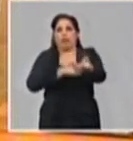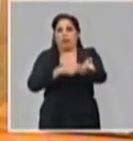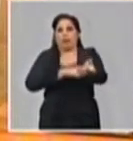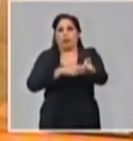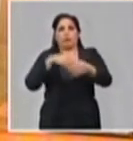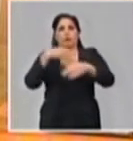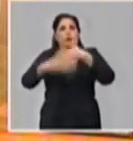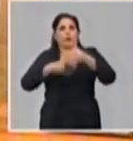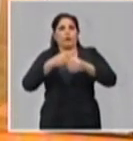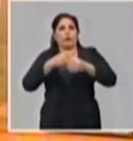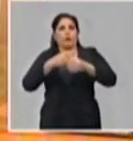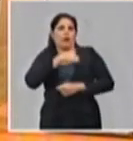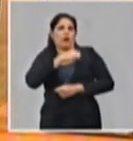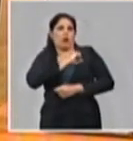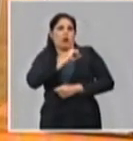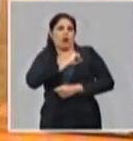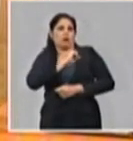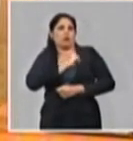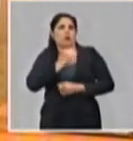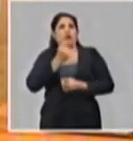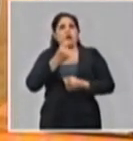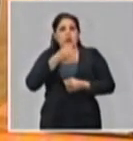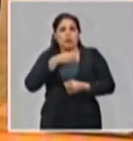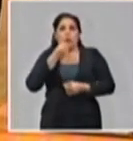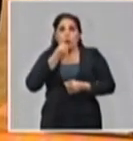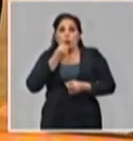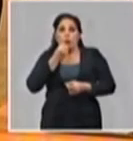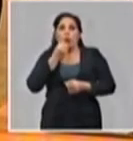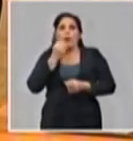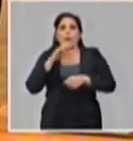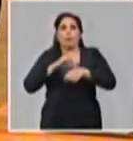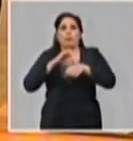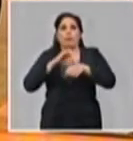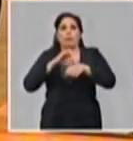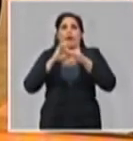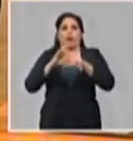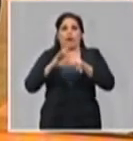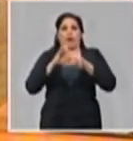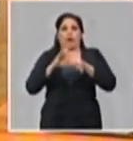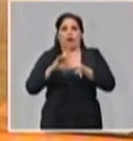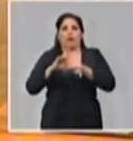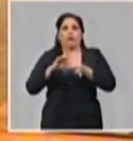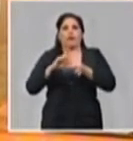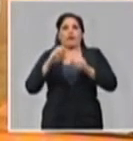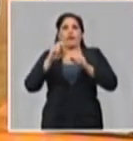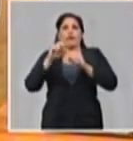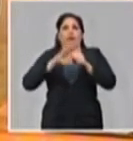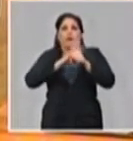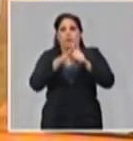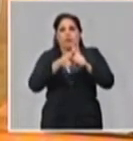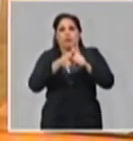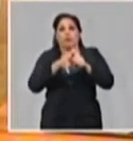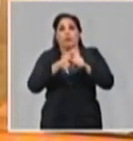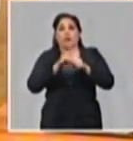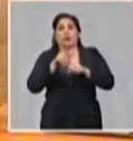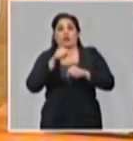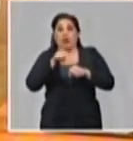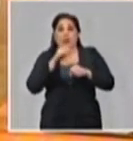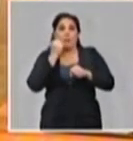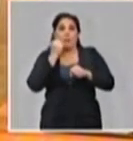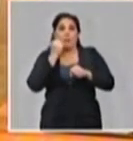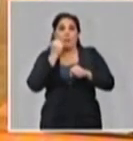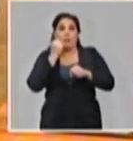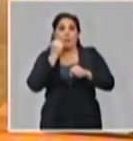los problemas cardíacos, tienen más posibilidad de desarrollar cuadros graves de la enfermedad. Por lo tanto, hay que dar una vigilancia